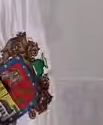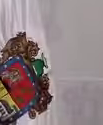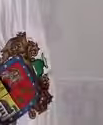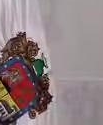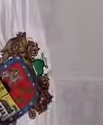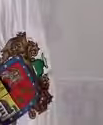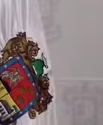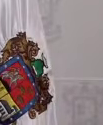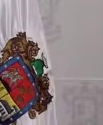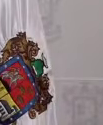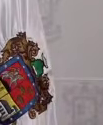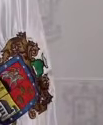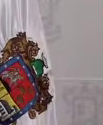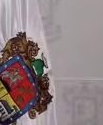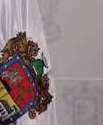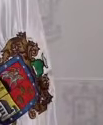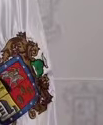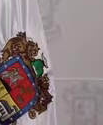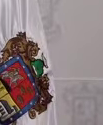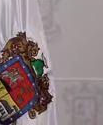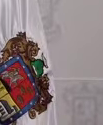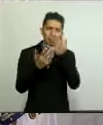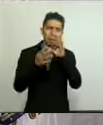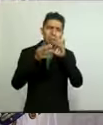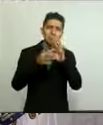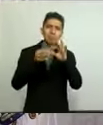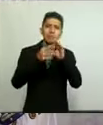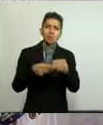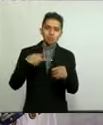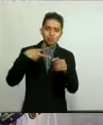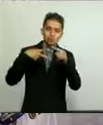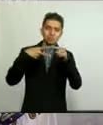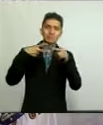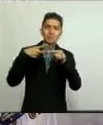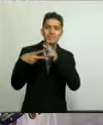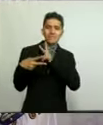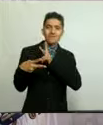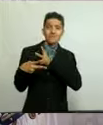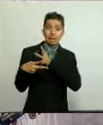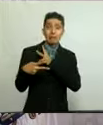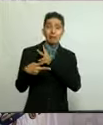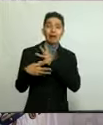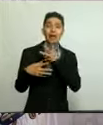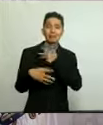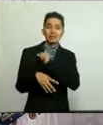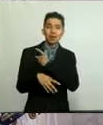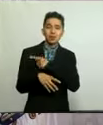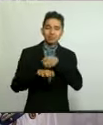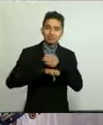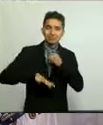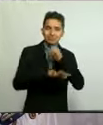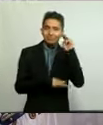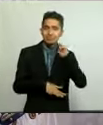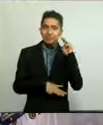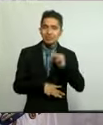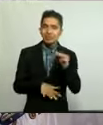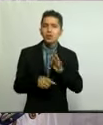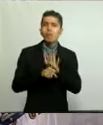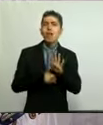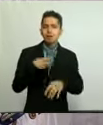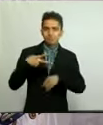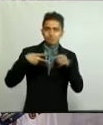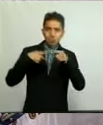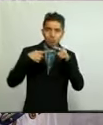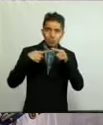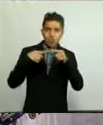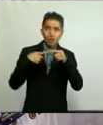Hoy quiero hablarles de los dos virus que amenazan la salud de la población en el estado, el coronavirus